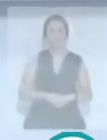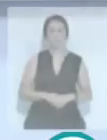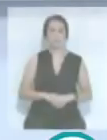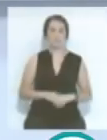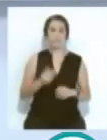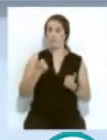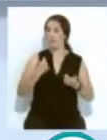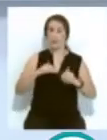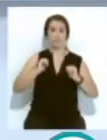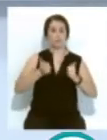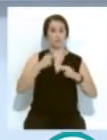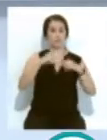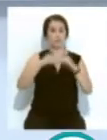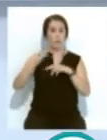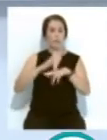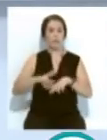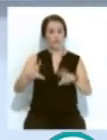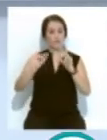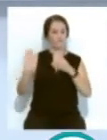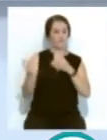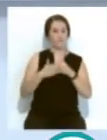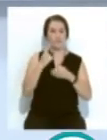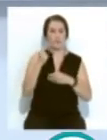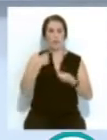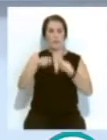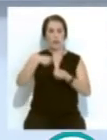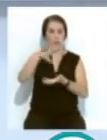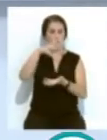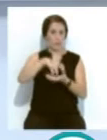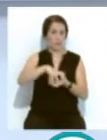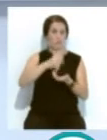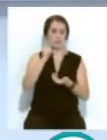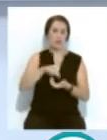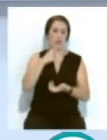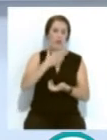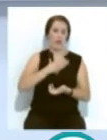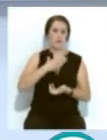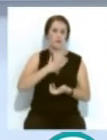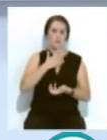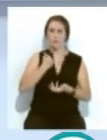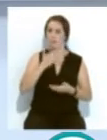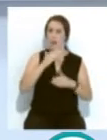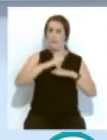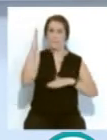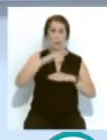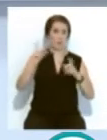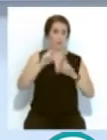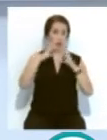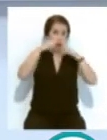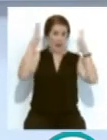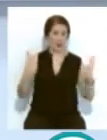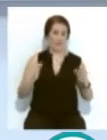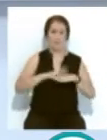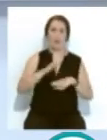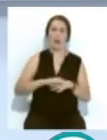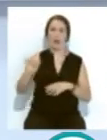Han comenzado las obras para el cerramiento superior del mercado central. El Ayuntamiento está seando las aperturas superiores de la nave para